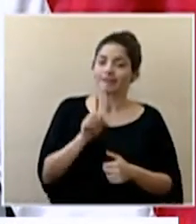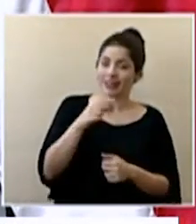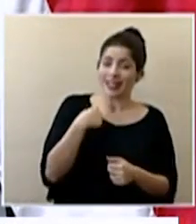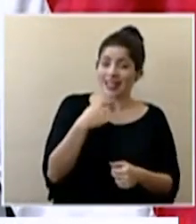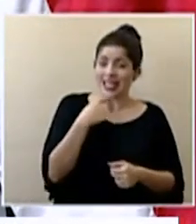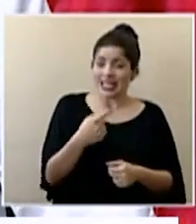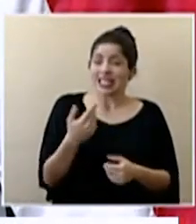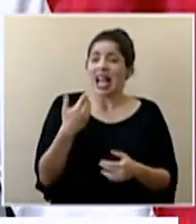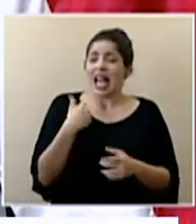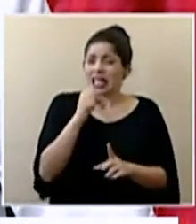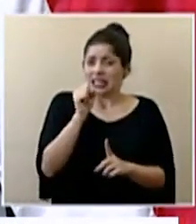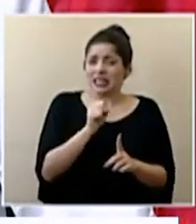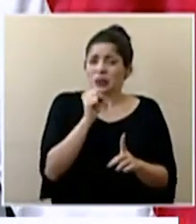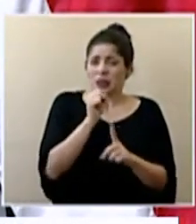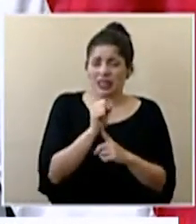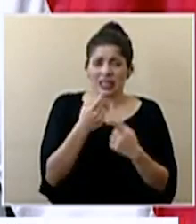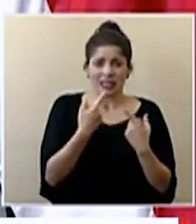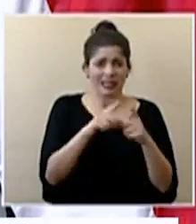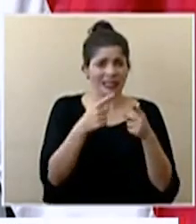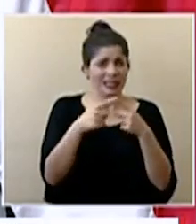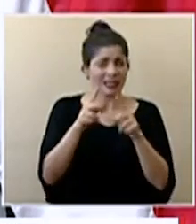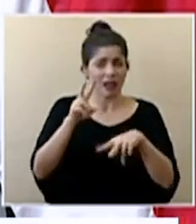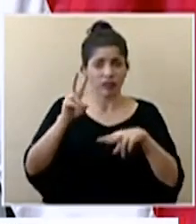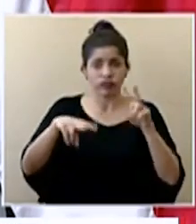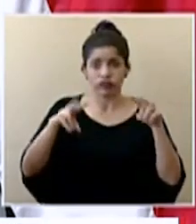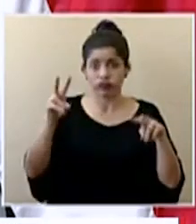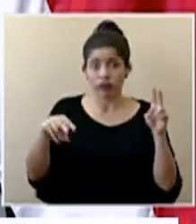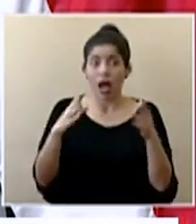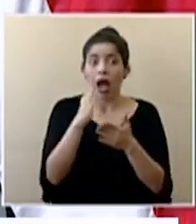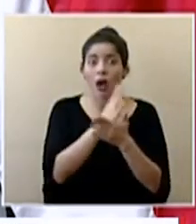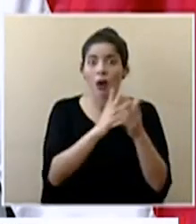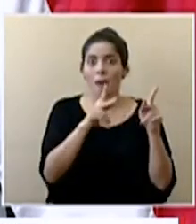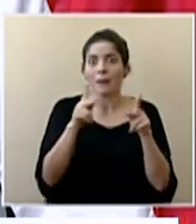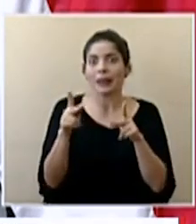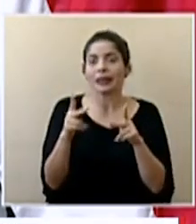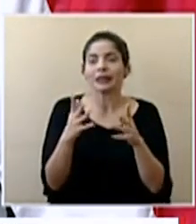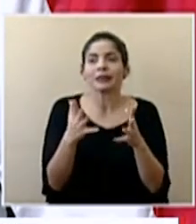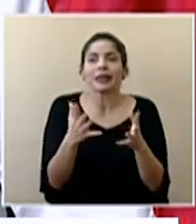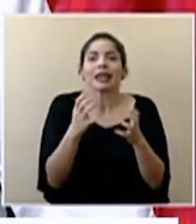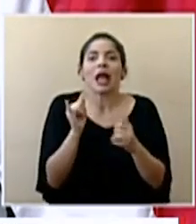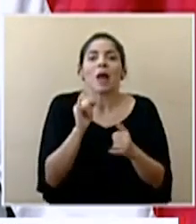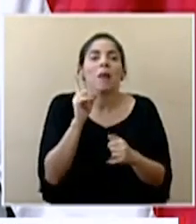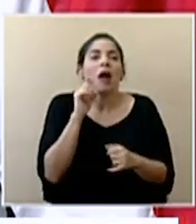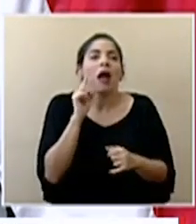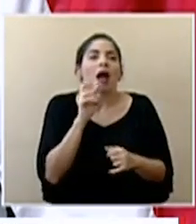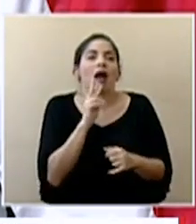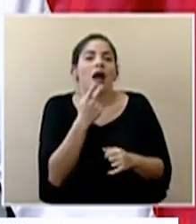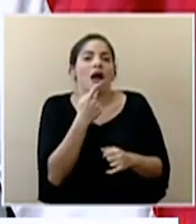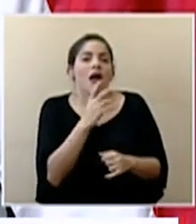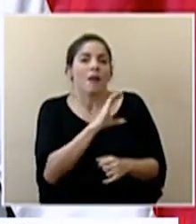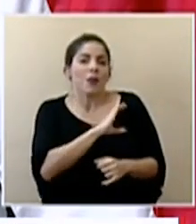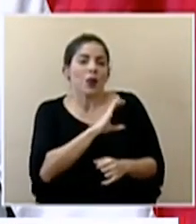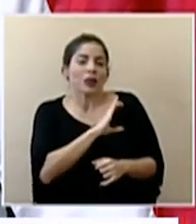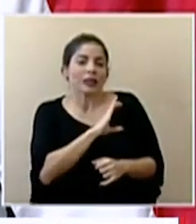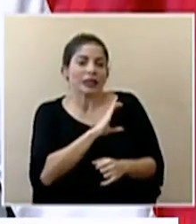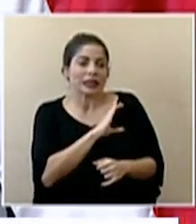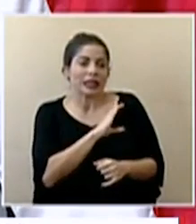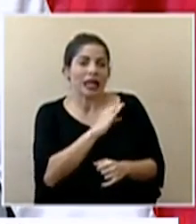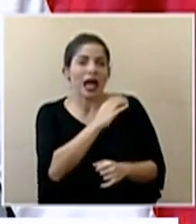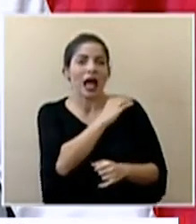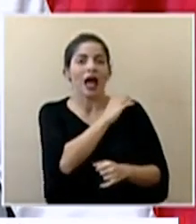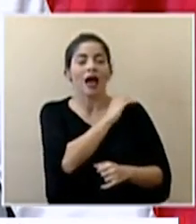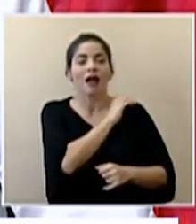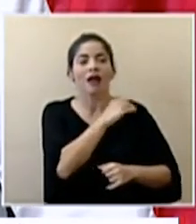hemos tenido circunstancias muy atípicas muy diversas donde incluso algunas personas quieren engañar a nuestros oficiales haciendo